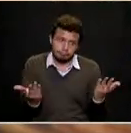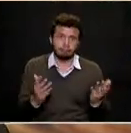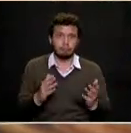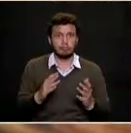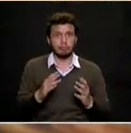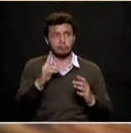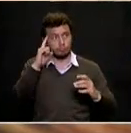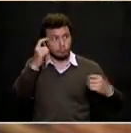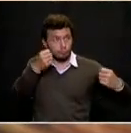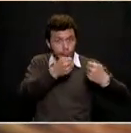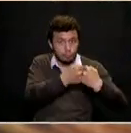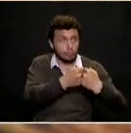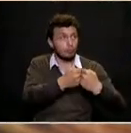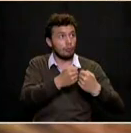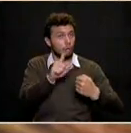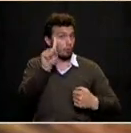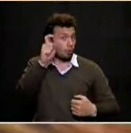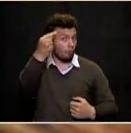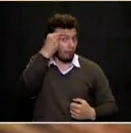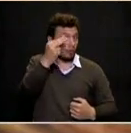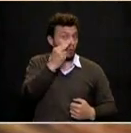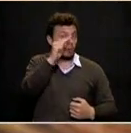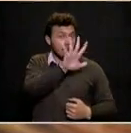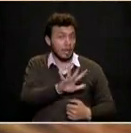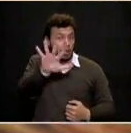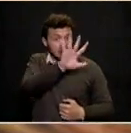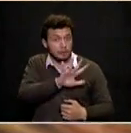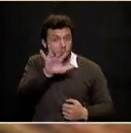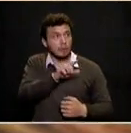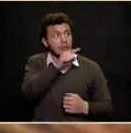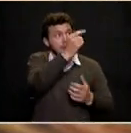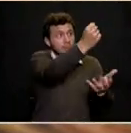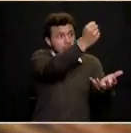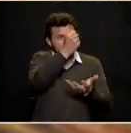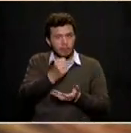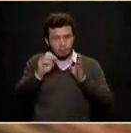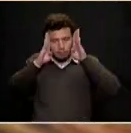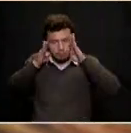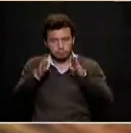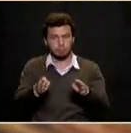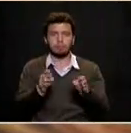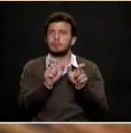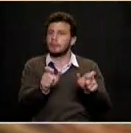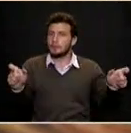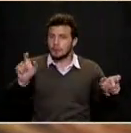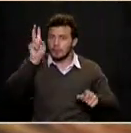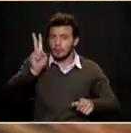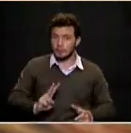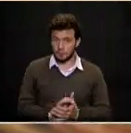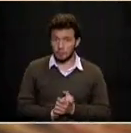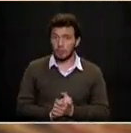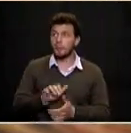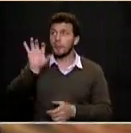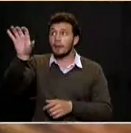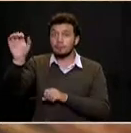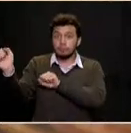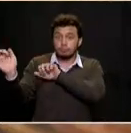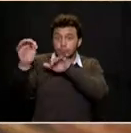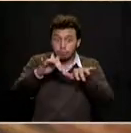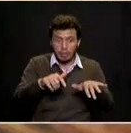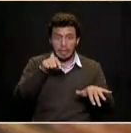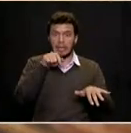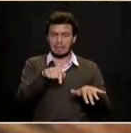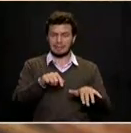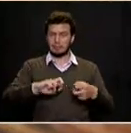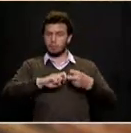nacional y los recursos que éste debe destinar para la atención humanitaria. Viendo en la migración no sólo un problema, sino también una oportunidad. Grandes